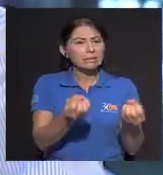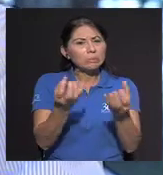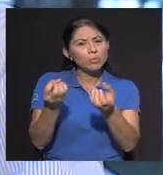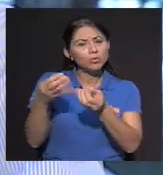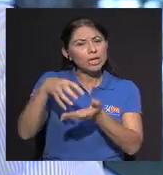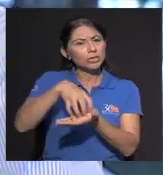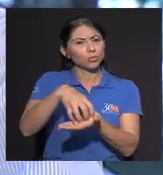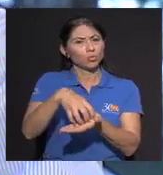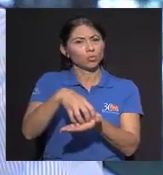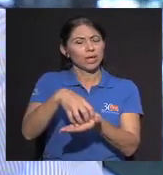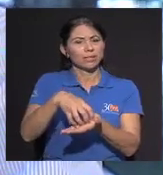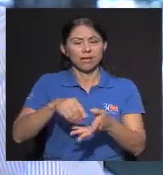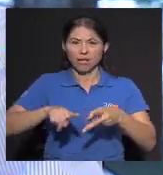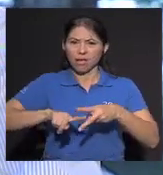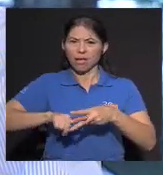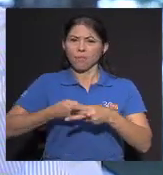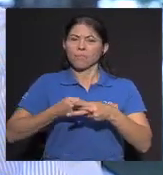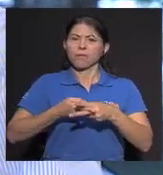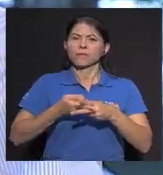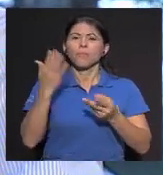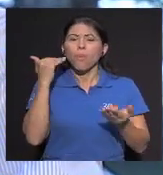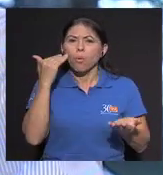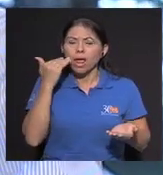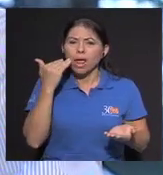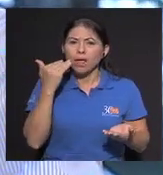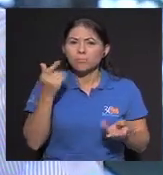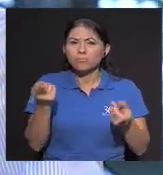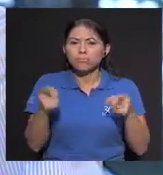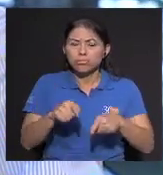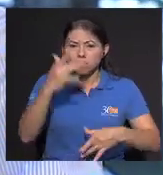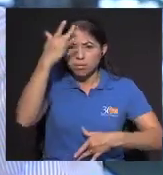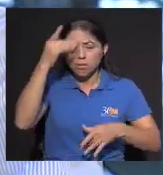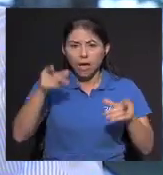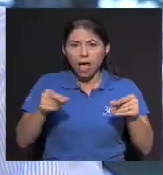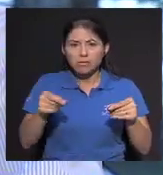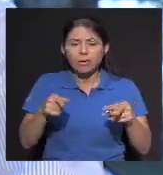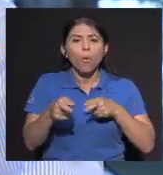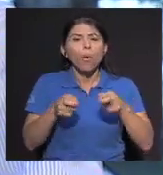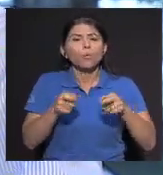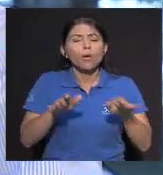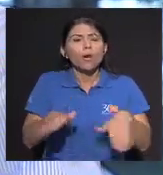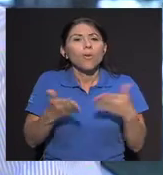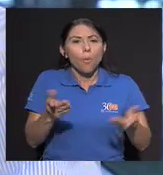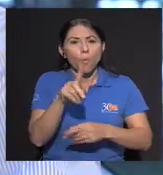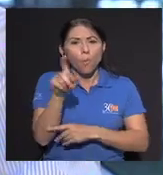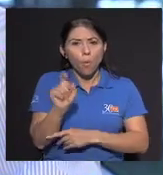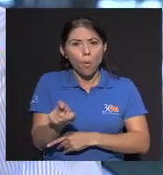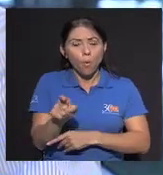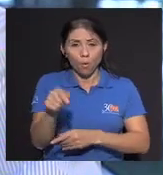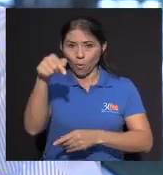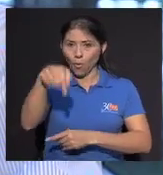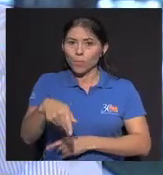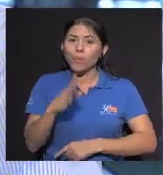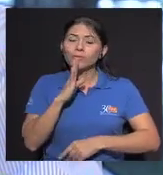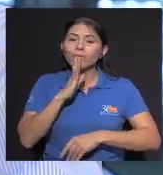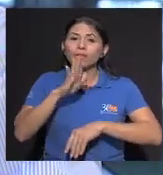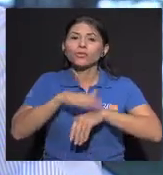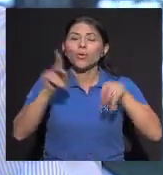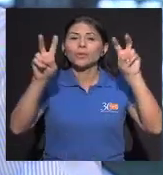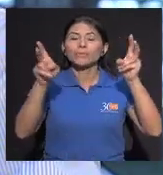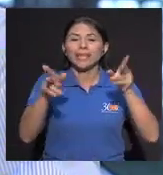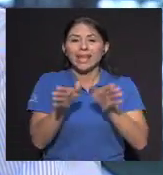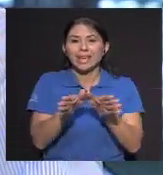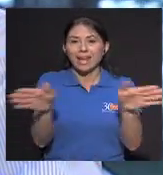Existen muchas dudas de por qué aparece, cómo se puede controlar y bueno es por eso que hoy hablaremos acerca de aspectos